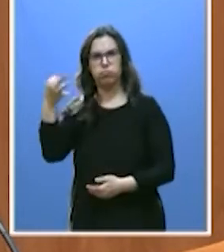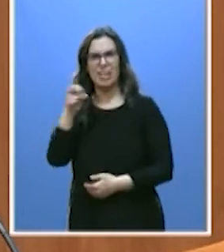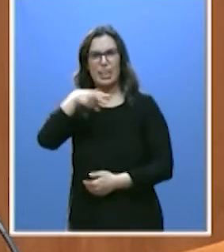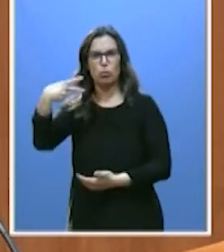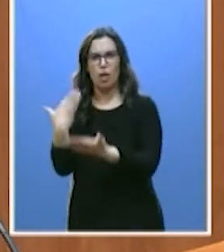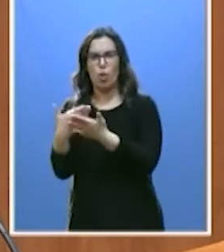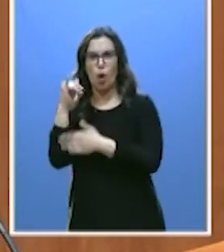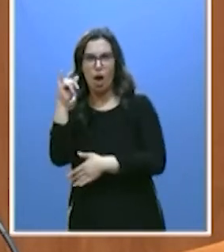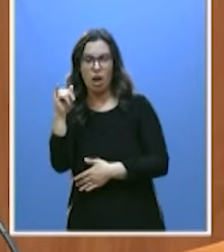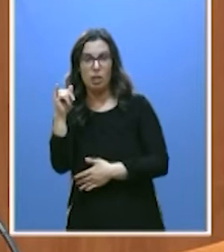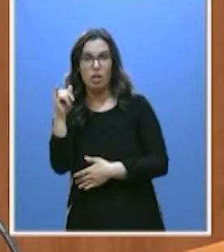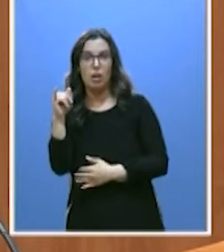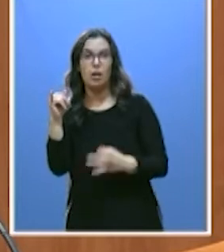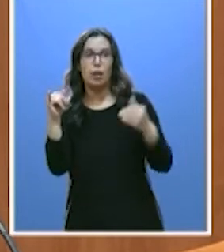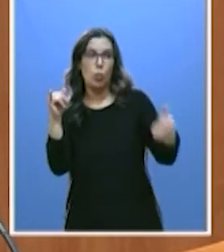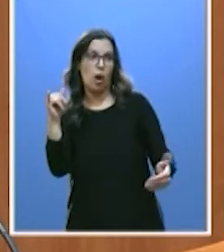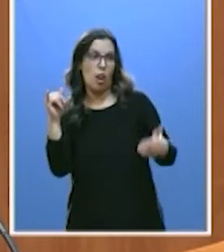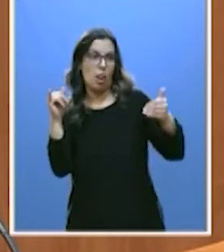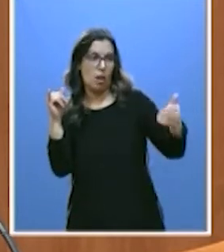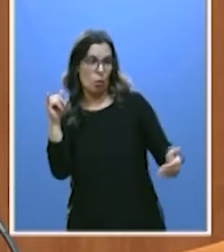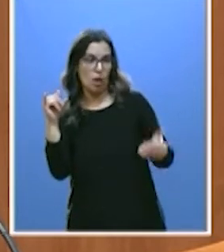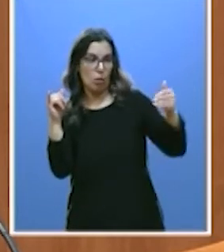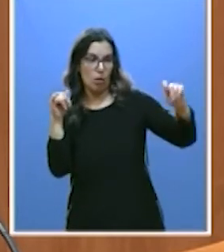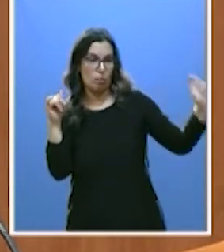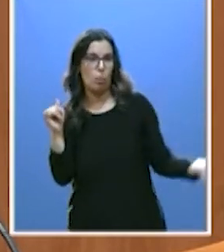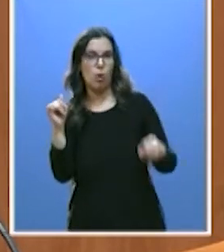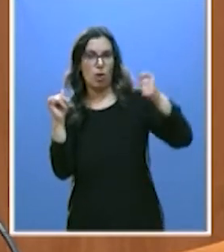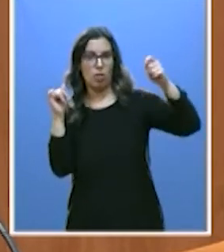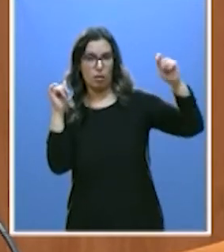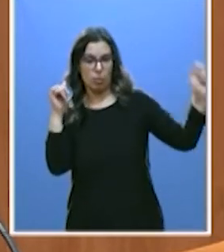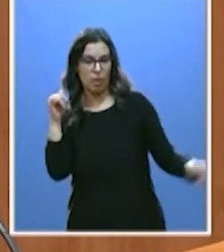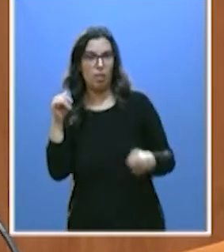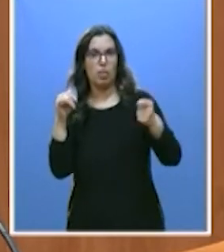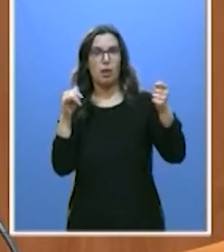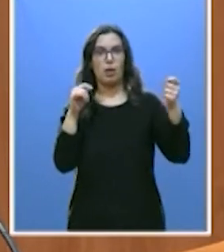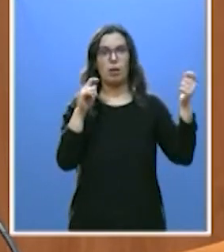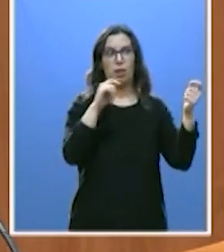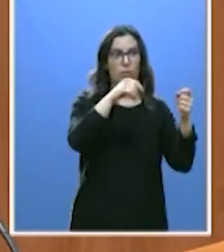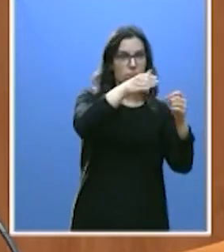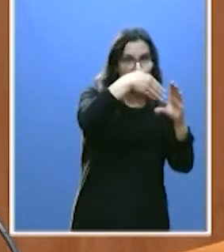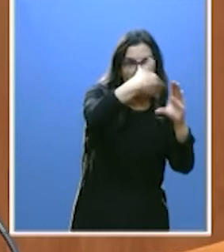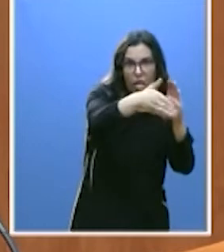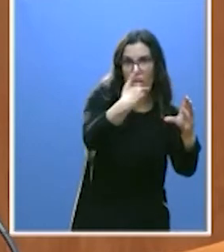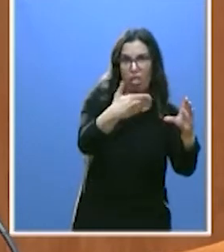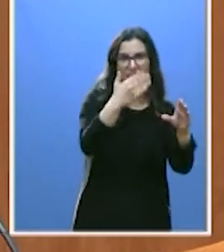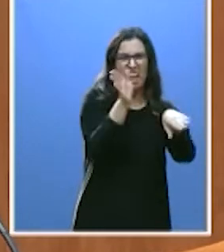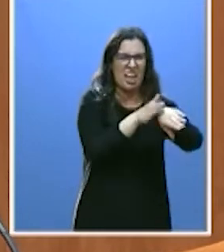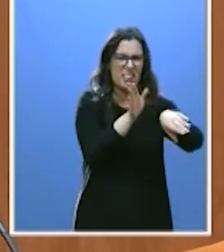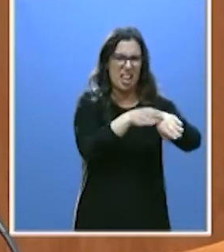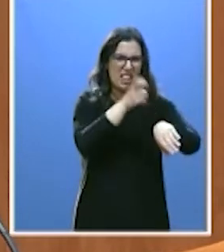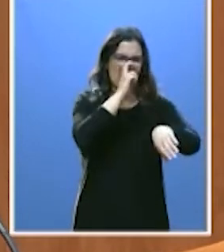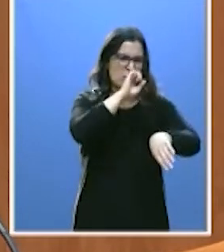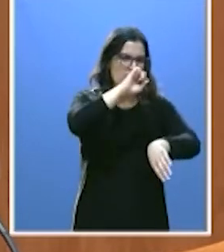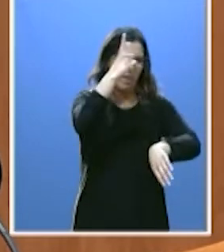y la eterna cantinela de la propaganda del populismo vacuo de la izquierda más rancia de nuestro país.